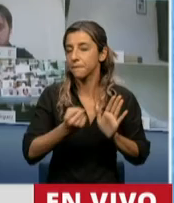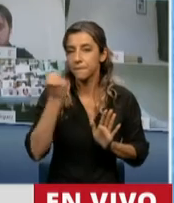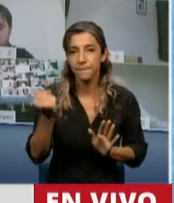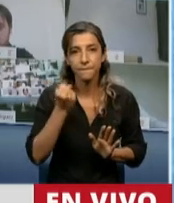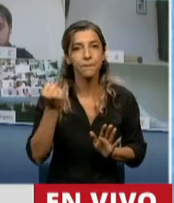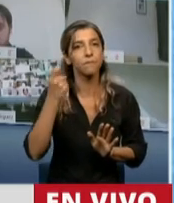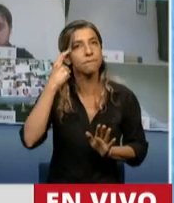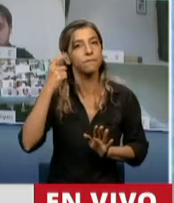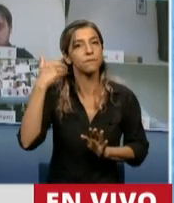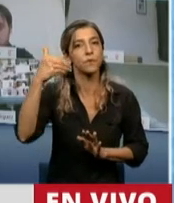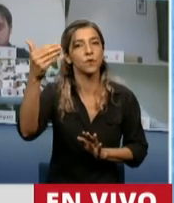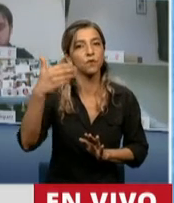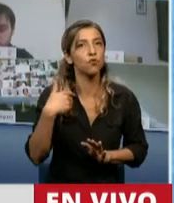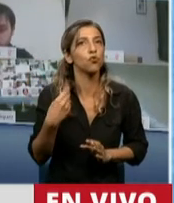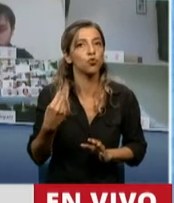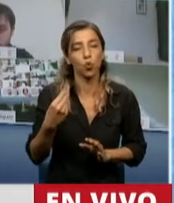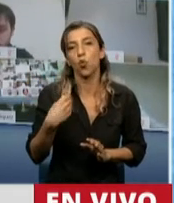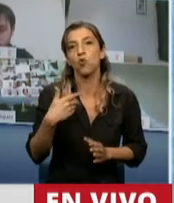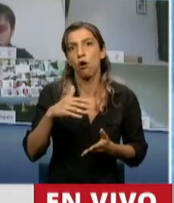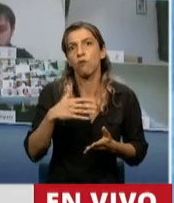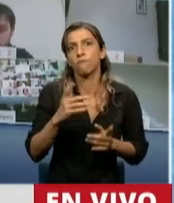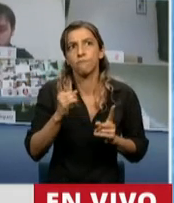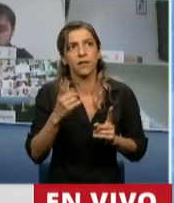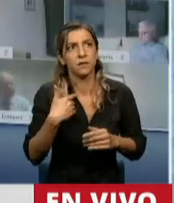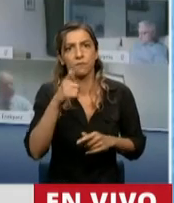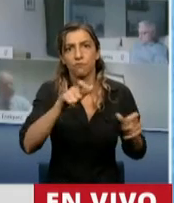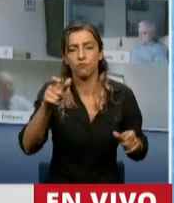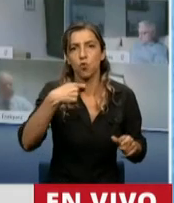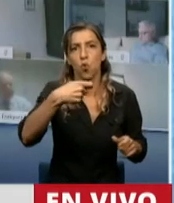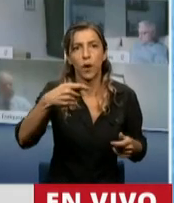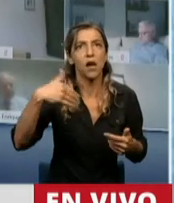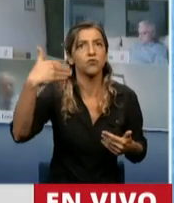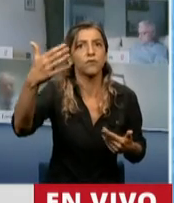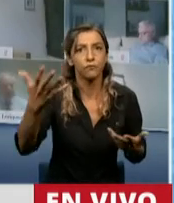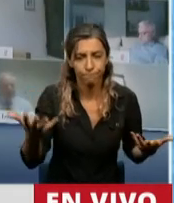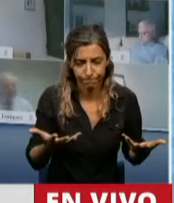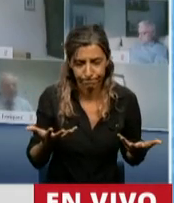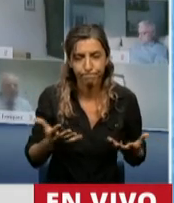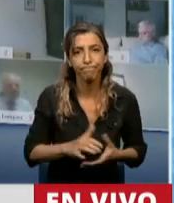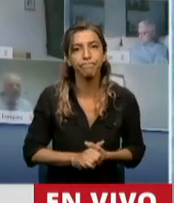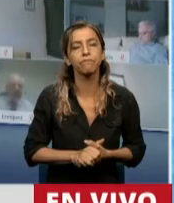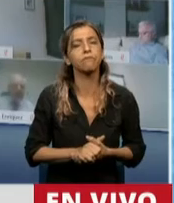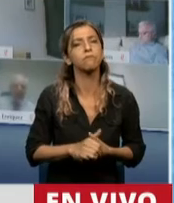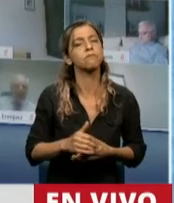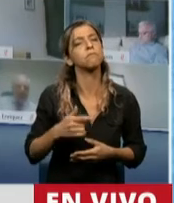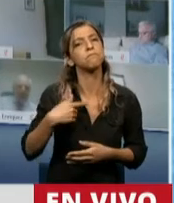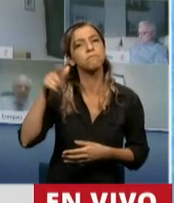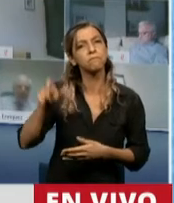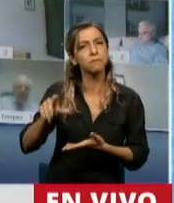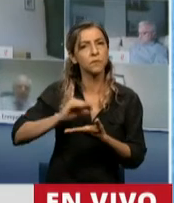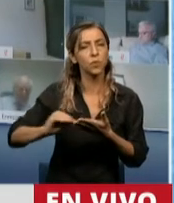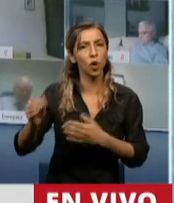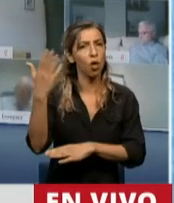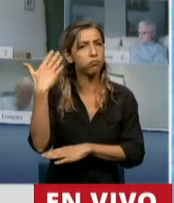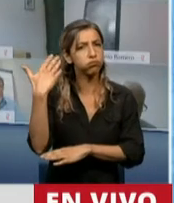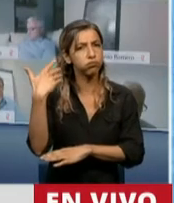el futuro del sistema previsional argentino. El mismo informante ha sido muy claro acerca de